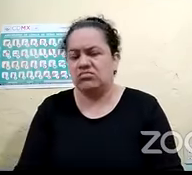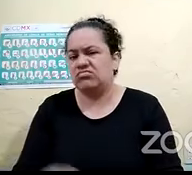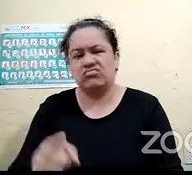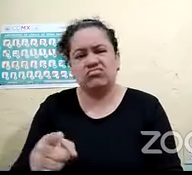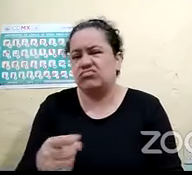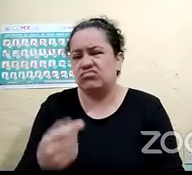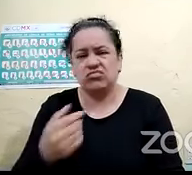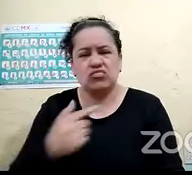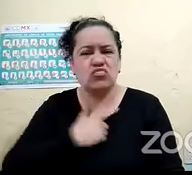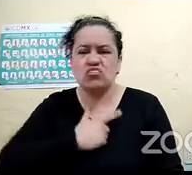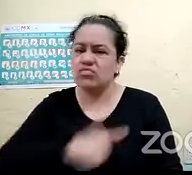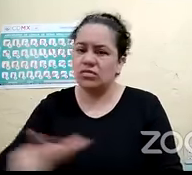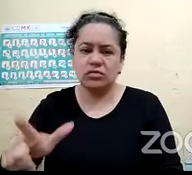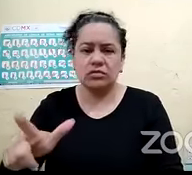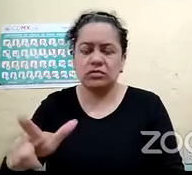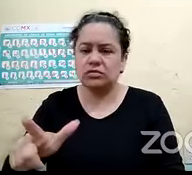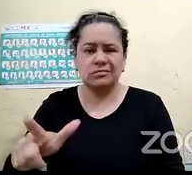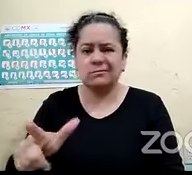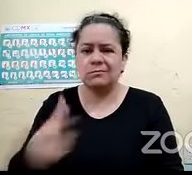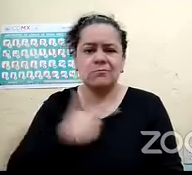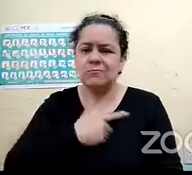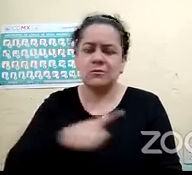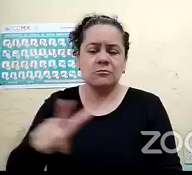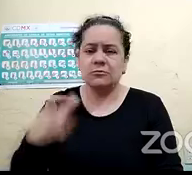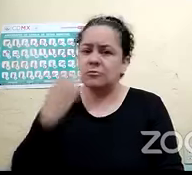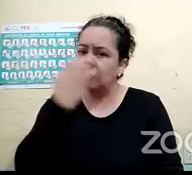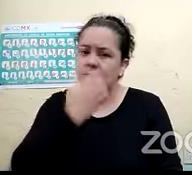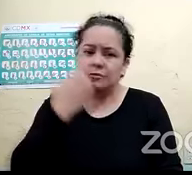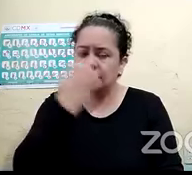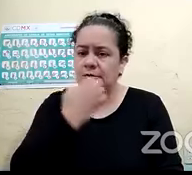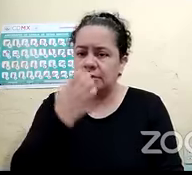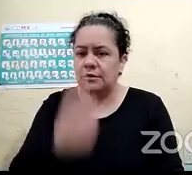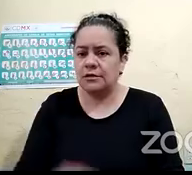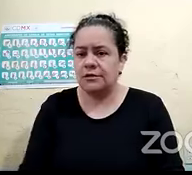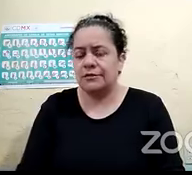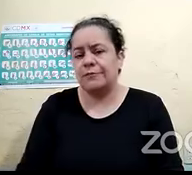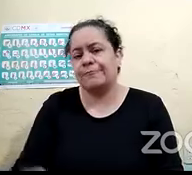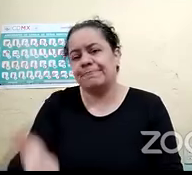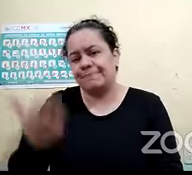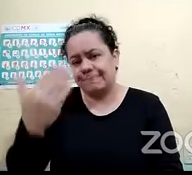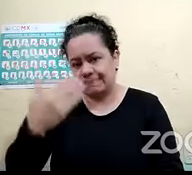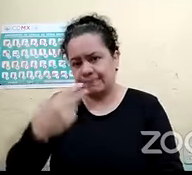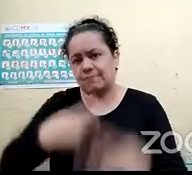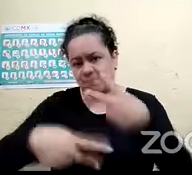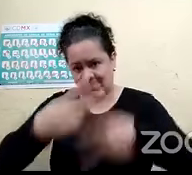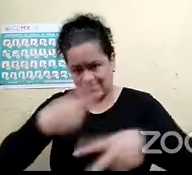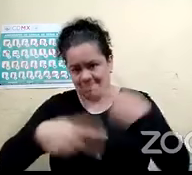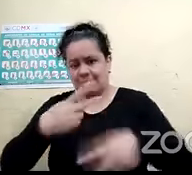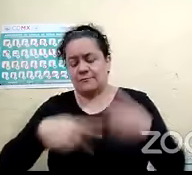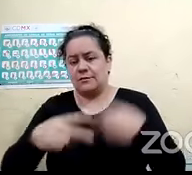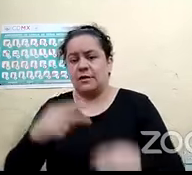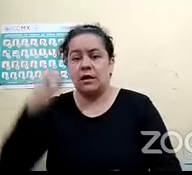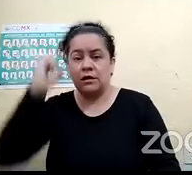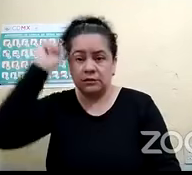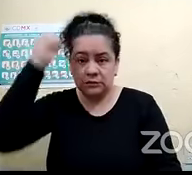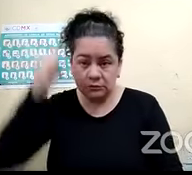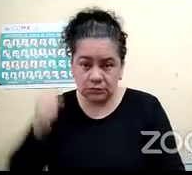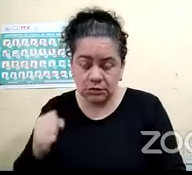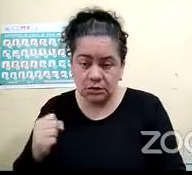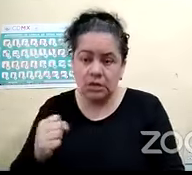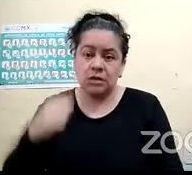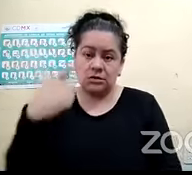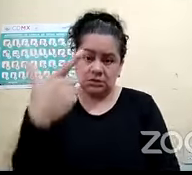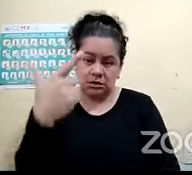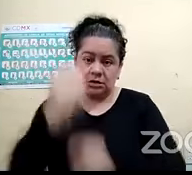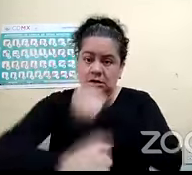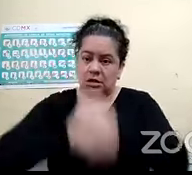muchos descontroles emocionales y me tuve que regresar a Sinaloa. A los siete años ya